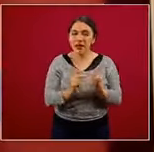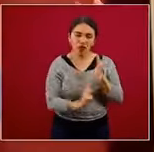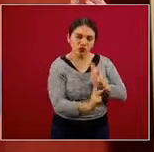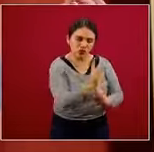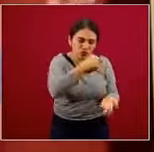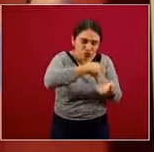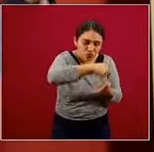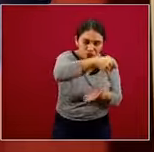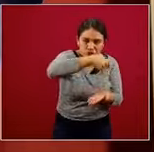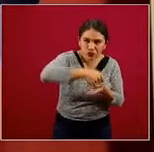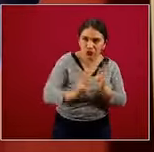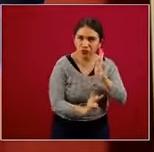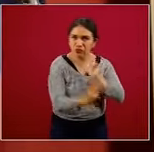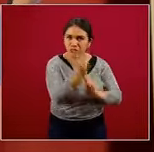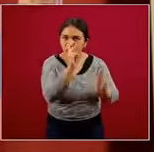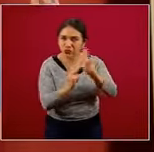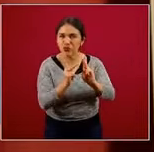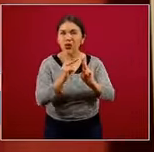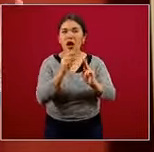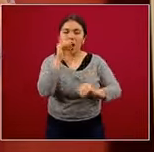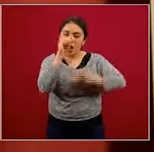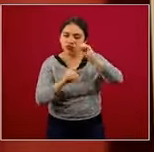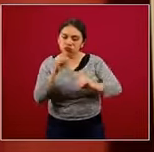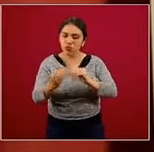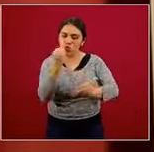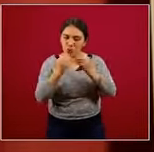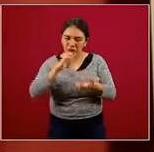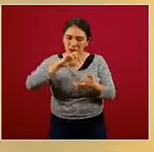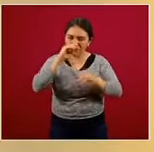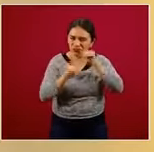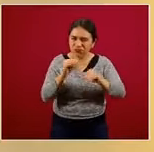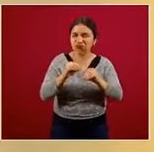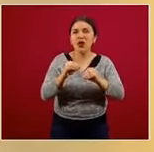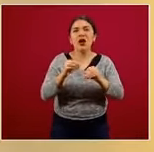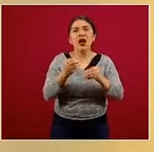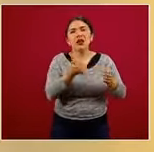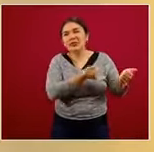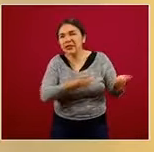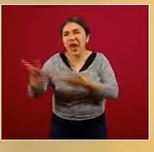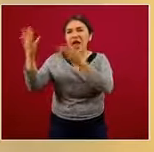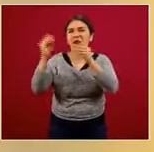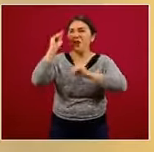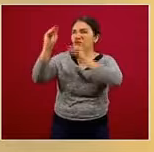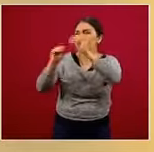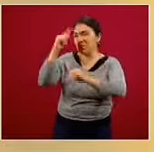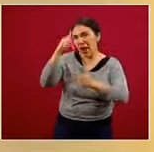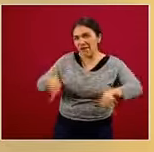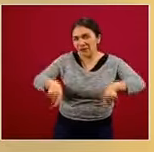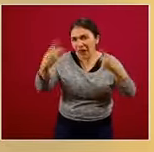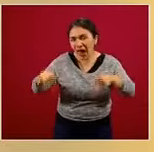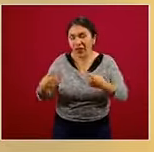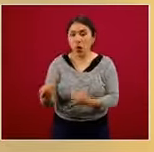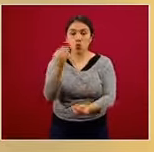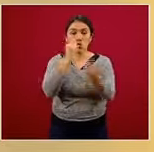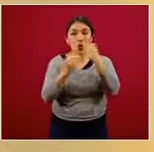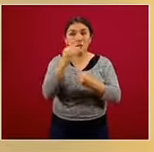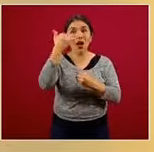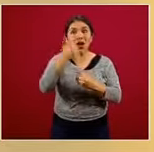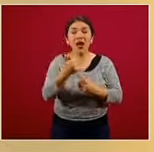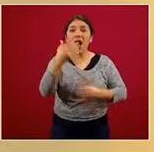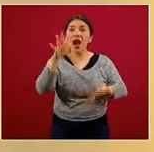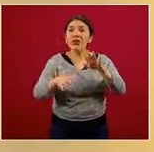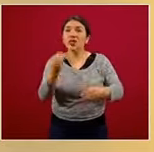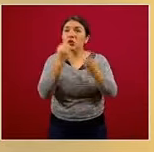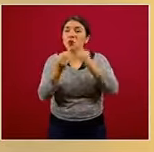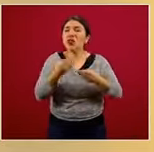producción, la transformación, el abasto y el consumo y el desperdicio de